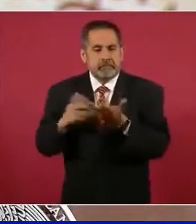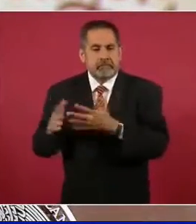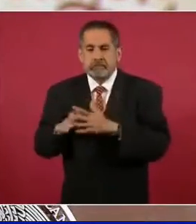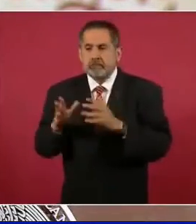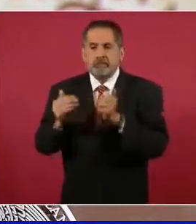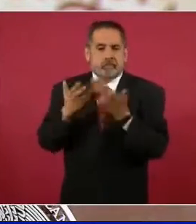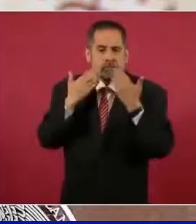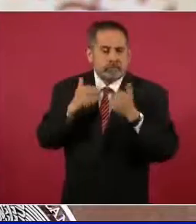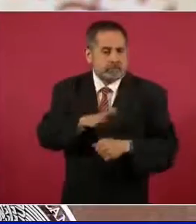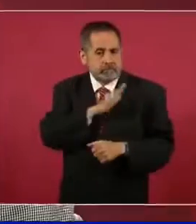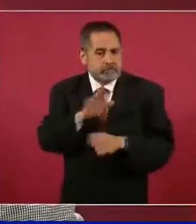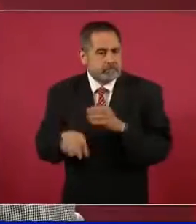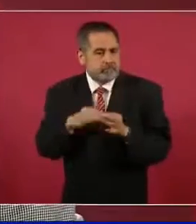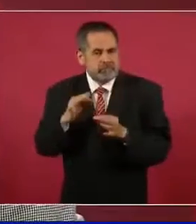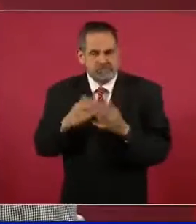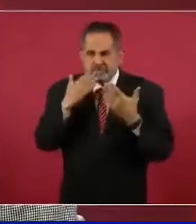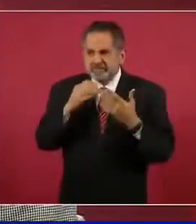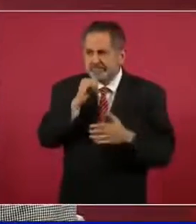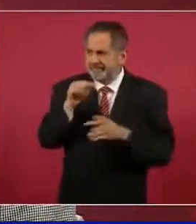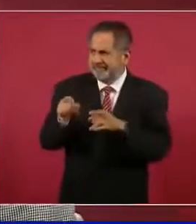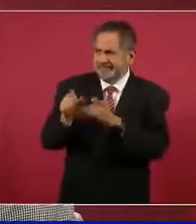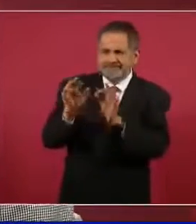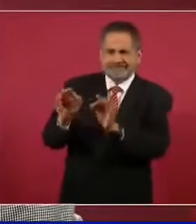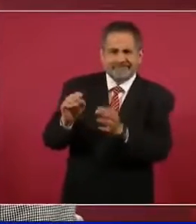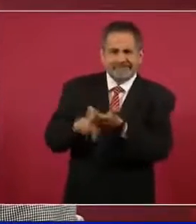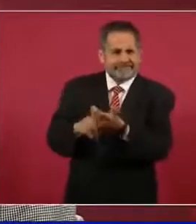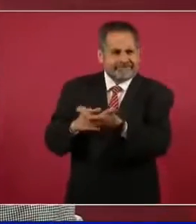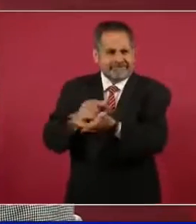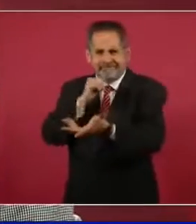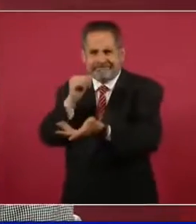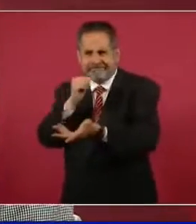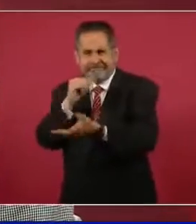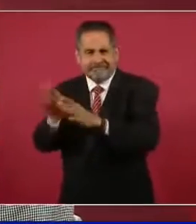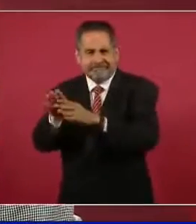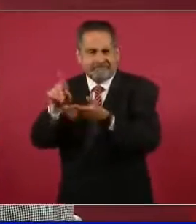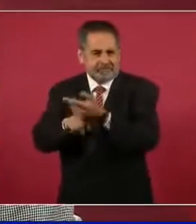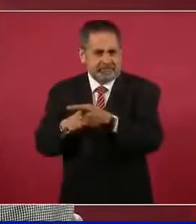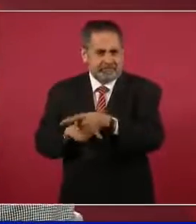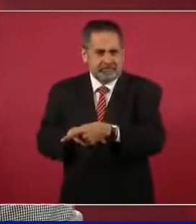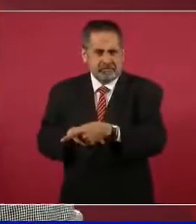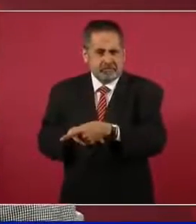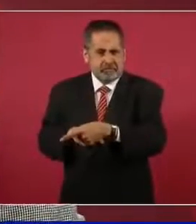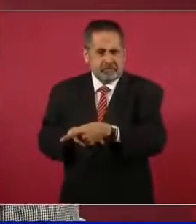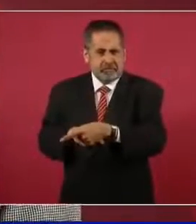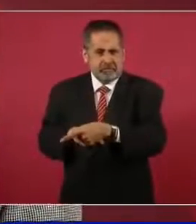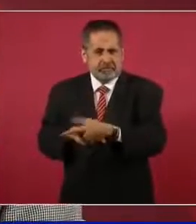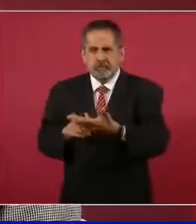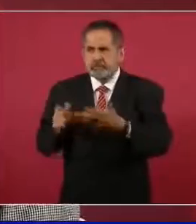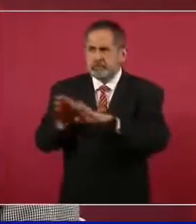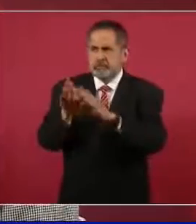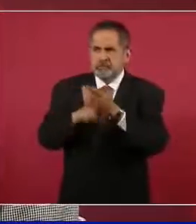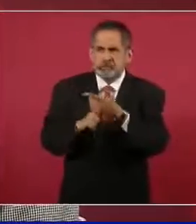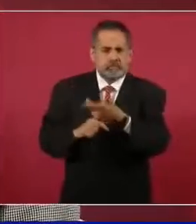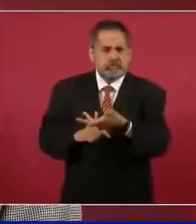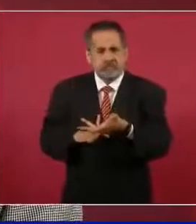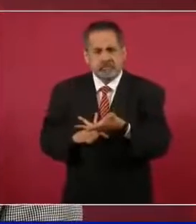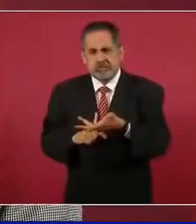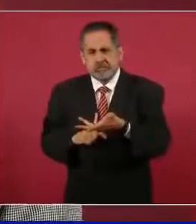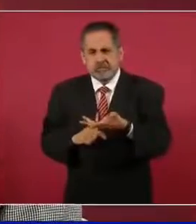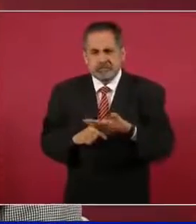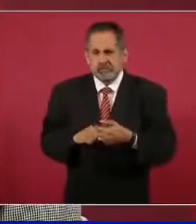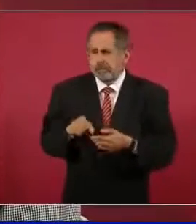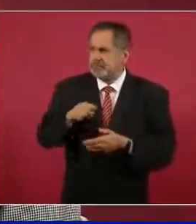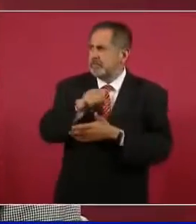calidad médica, sino de situaciones donde se hacen en los establecimientos que juegan una